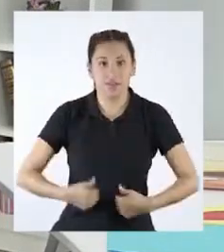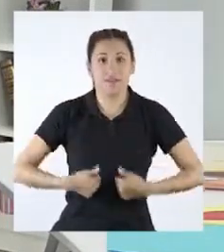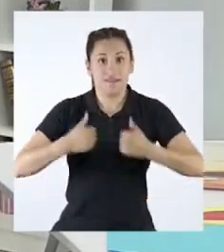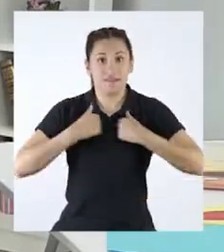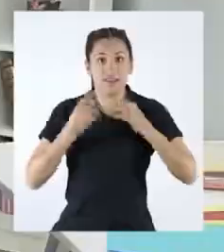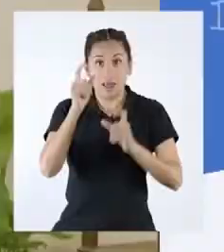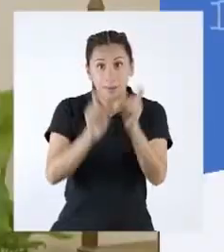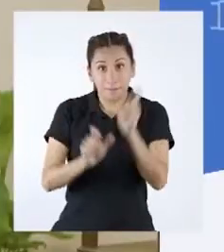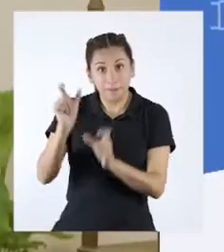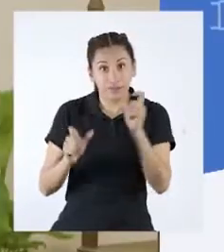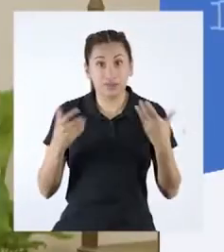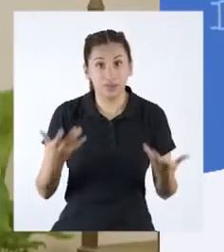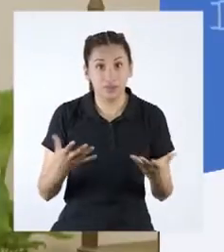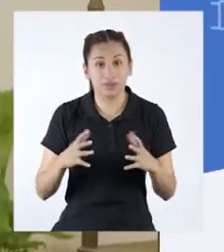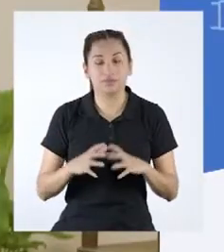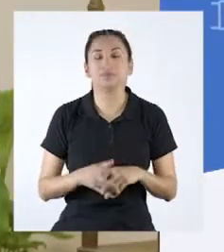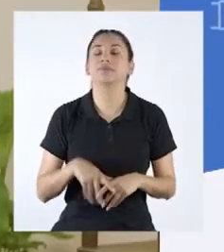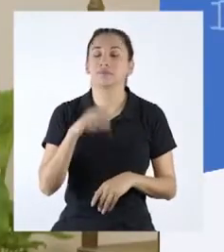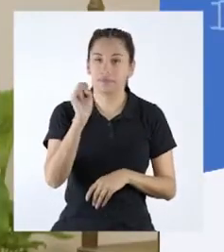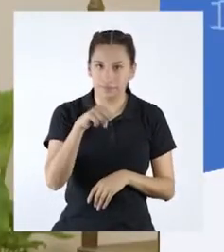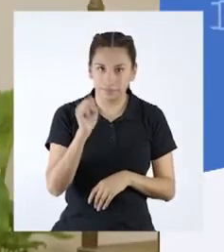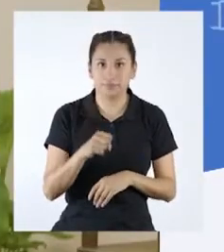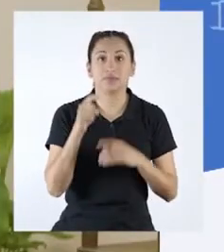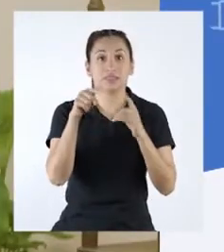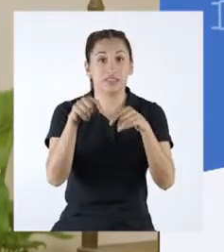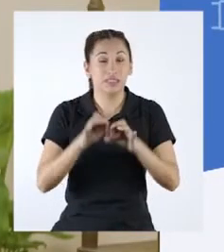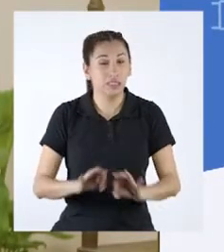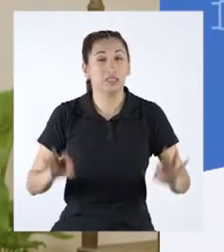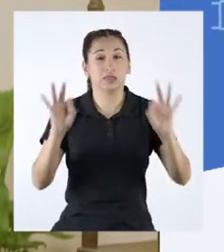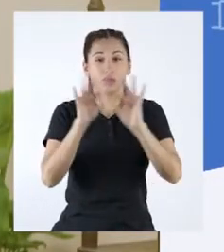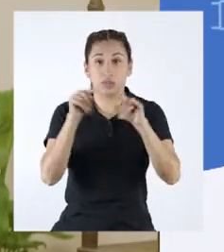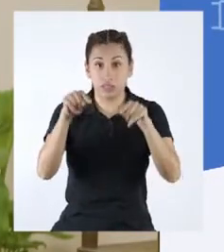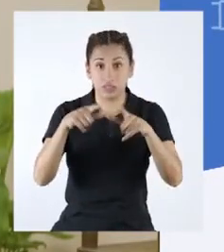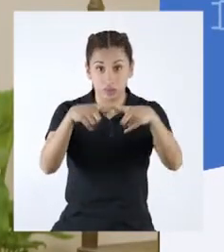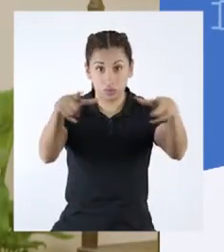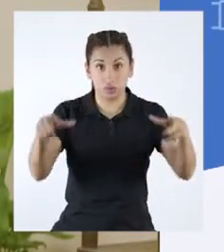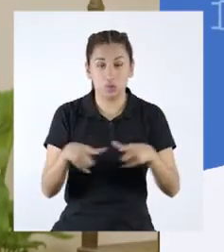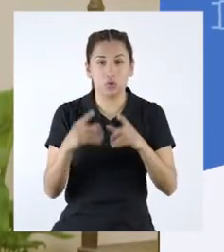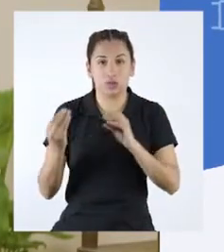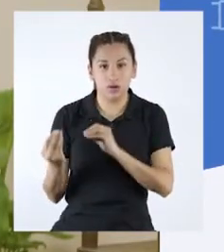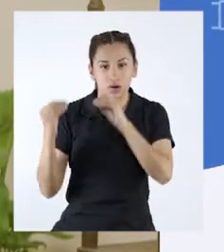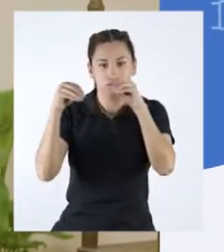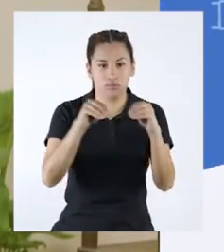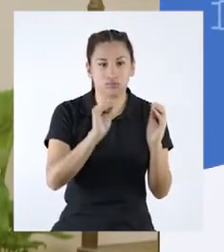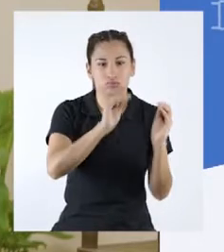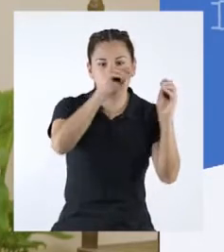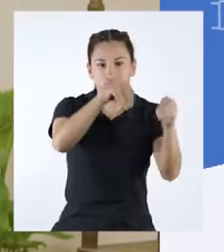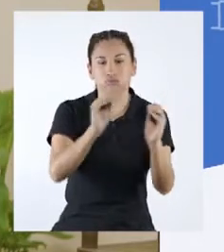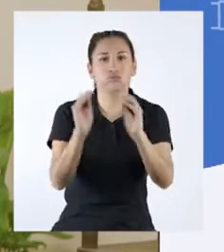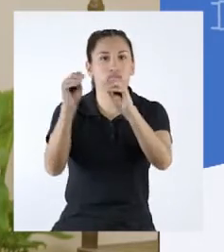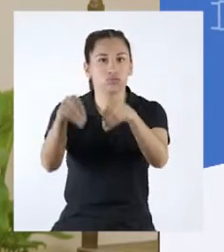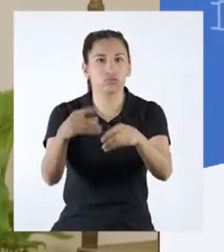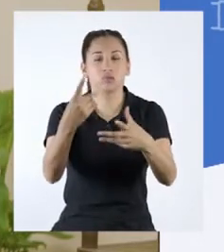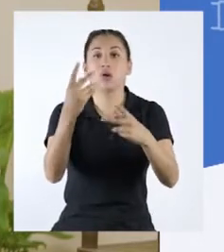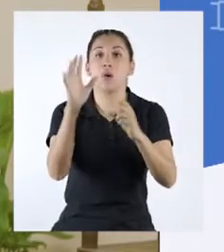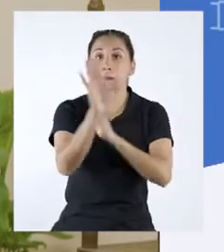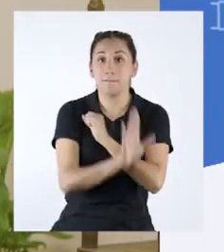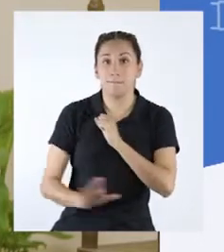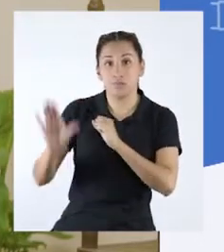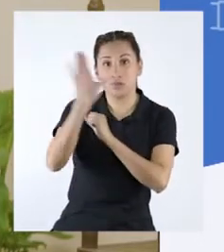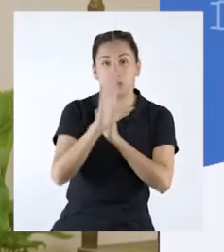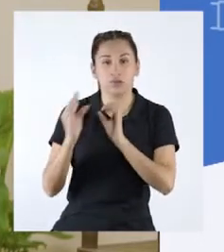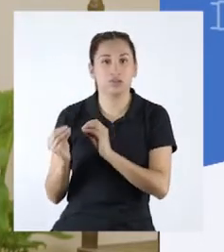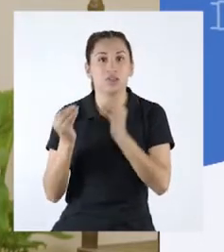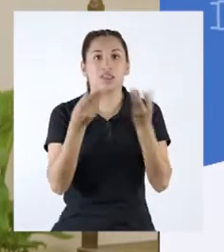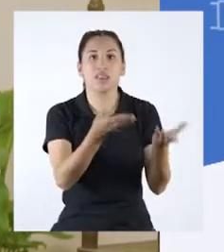la vida sobre la tierra. Así es. La importancia de estos espacios trasciende las asignaciones y protecciones